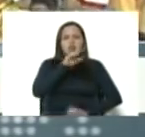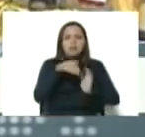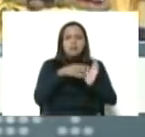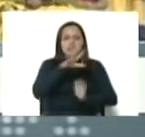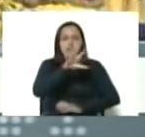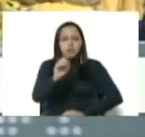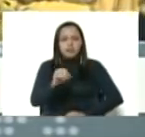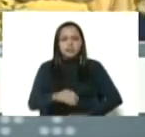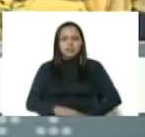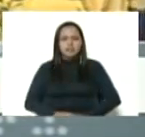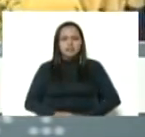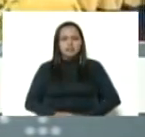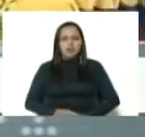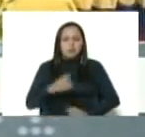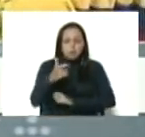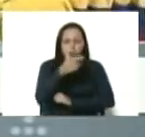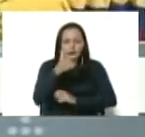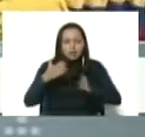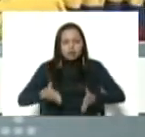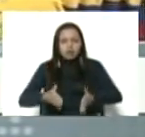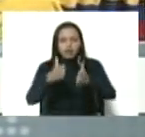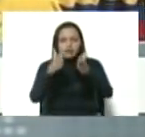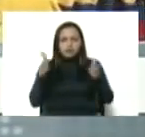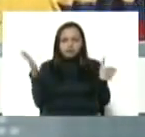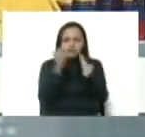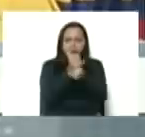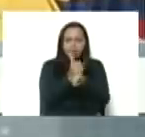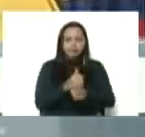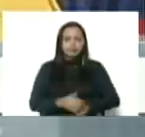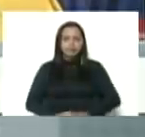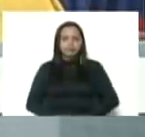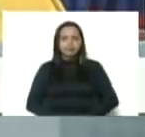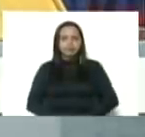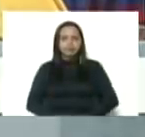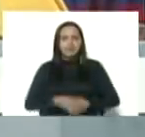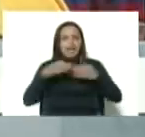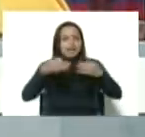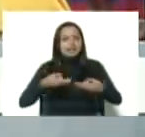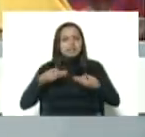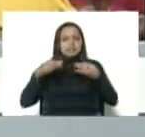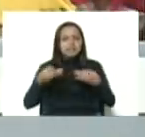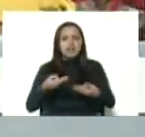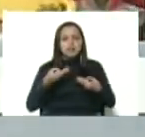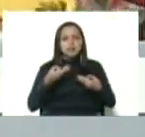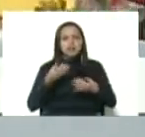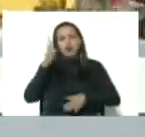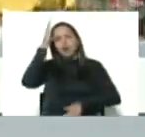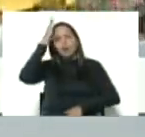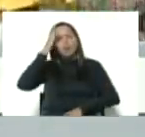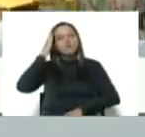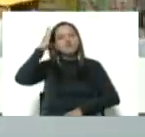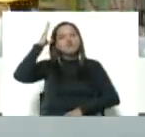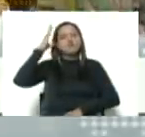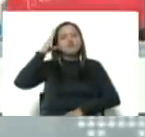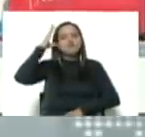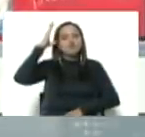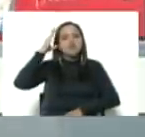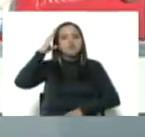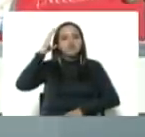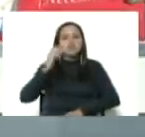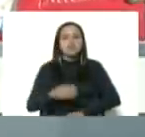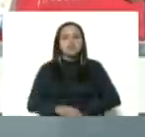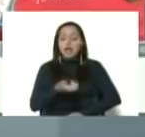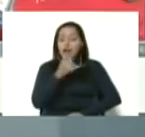Transitando los caminos que nos tocan. Siempre con mucha conciencia de lo que